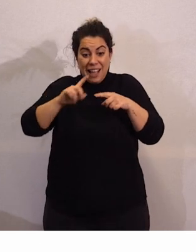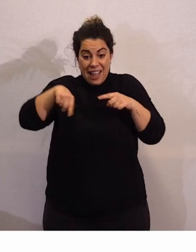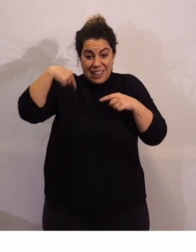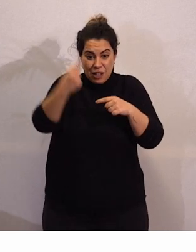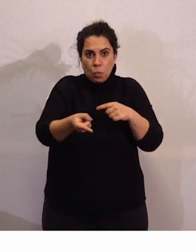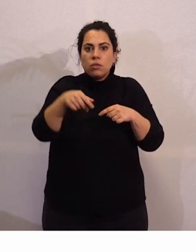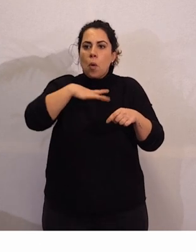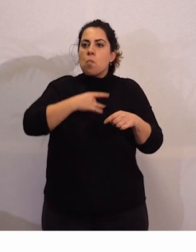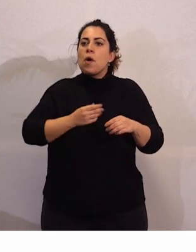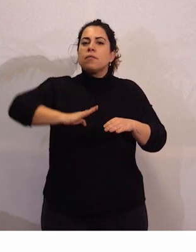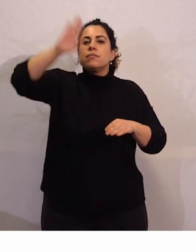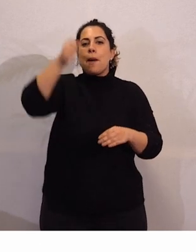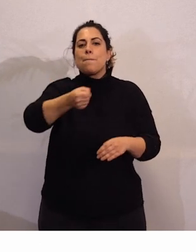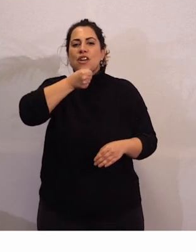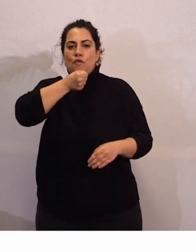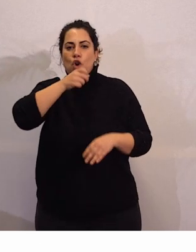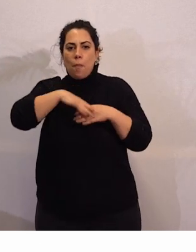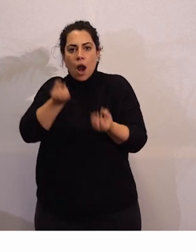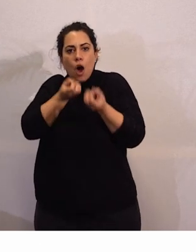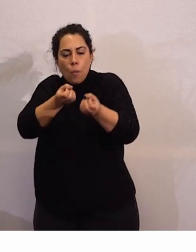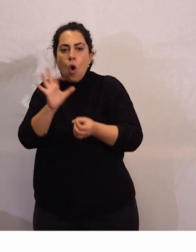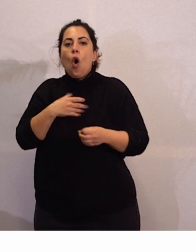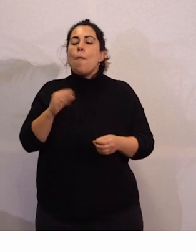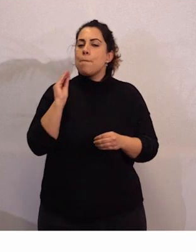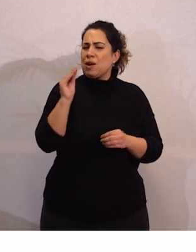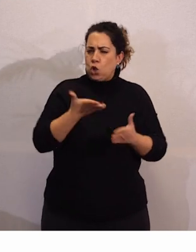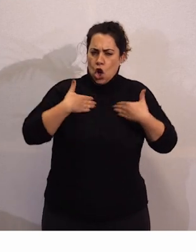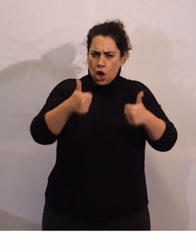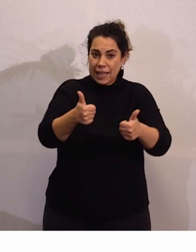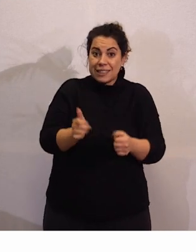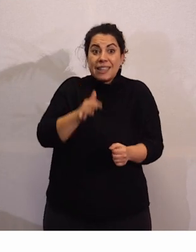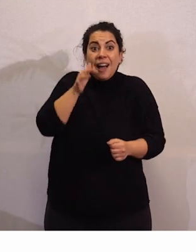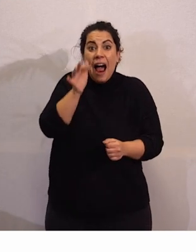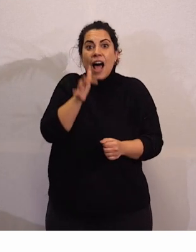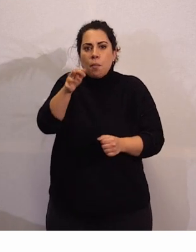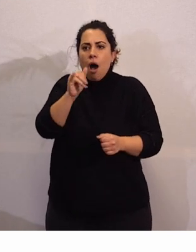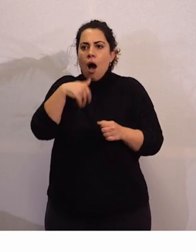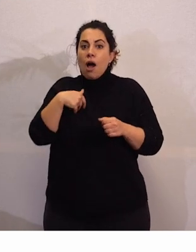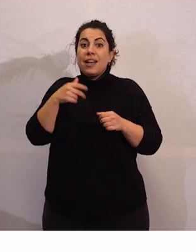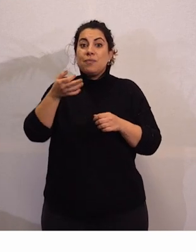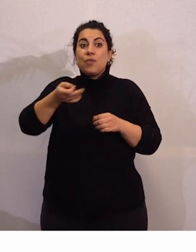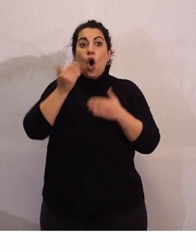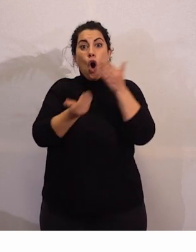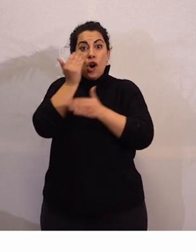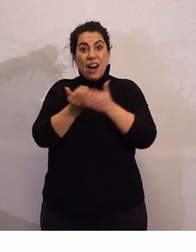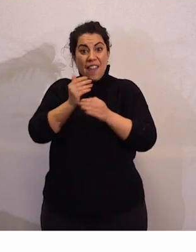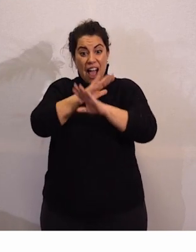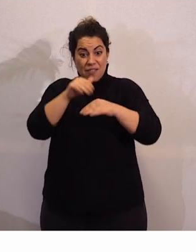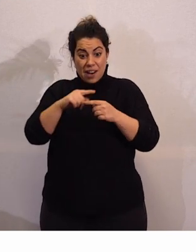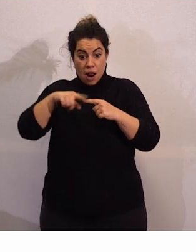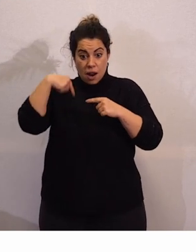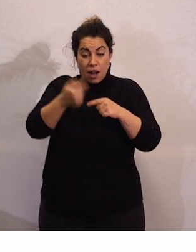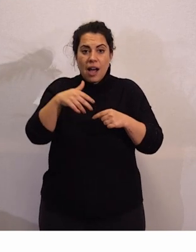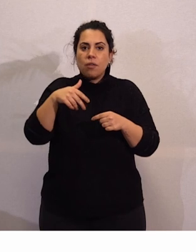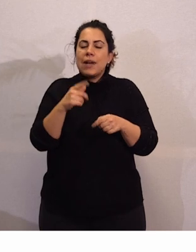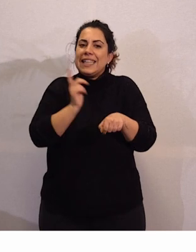poder pedir el micrófono y hacer comentarios o preguntas. Además, vamos a tener espacio al final de cada jornada en el